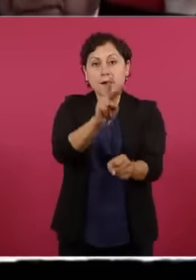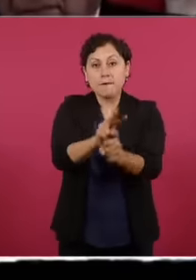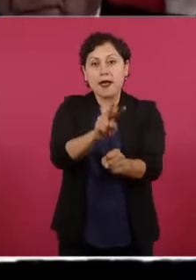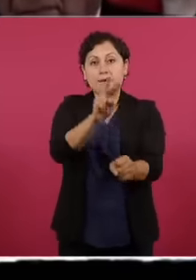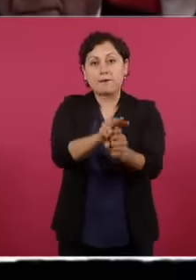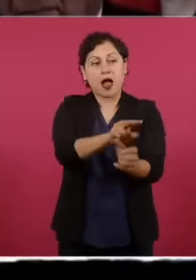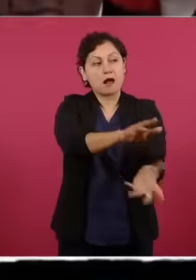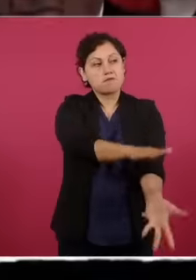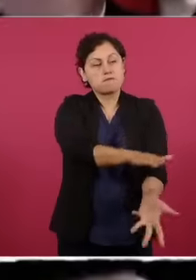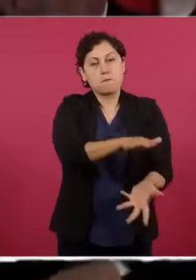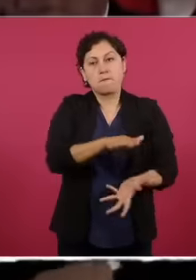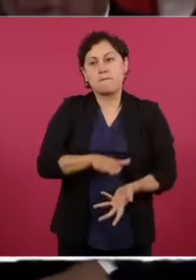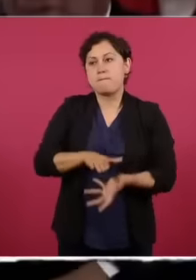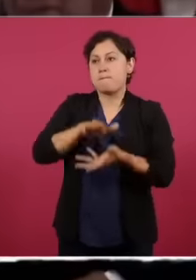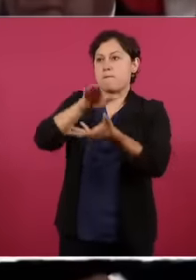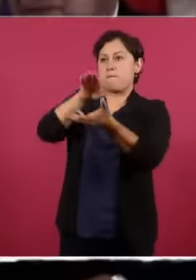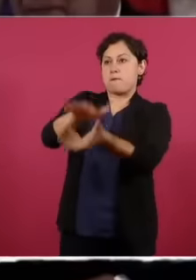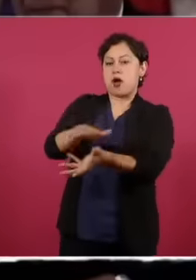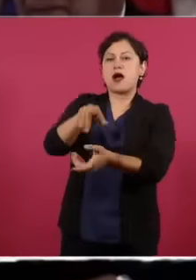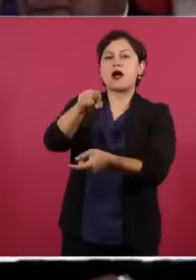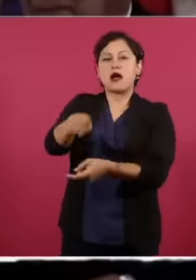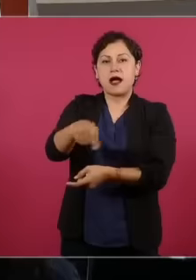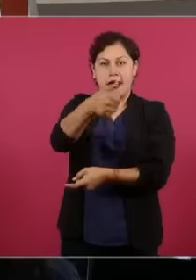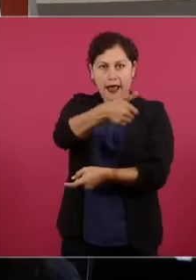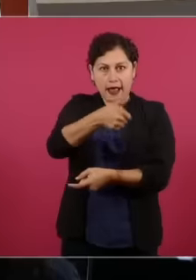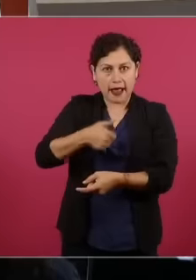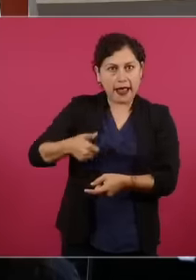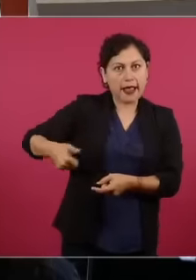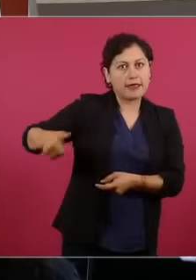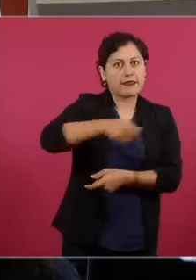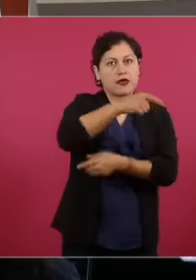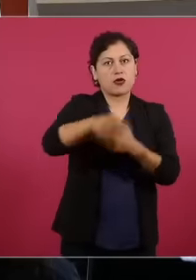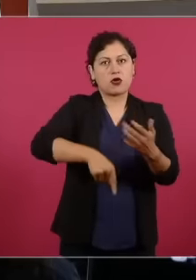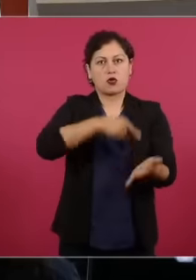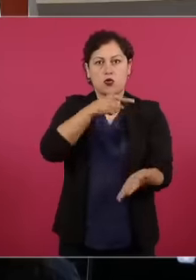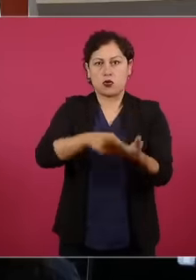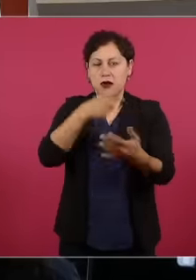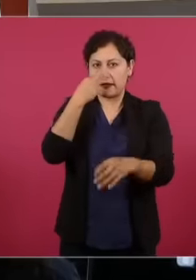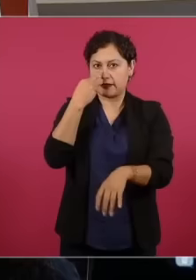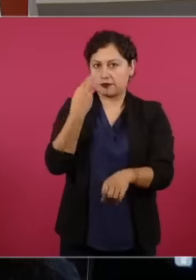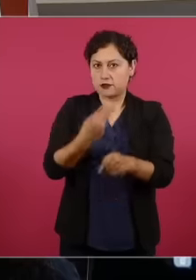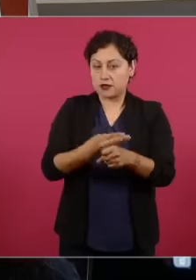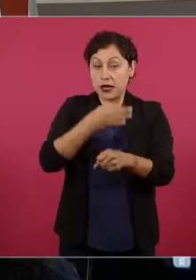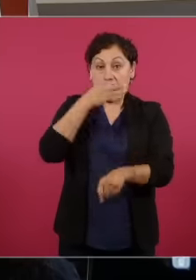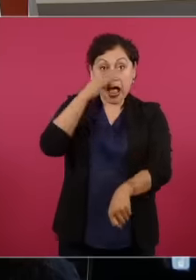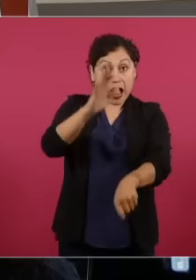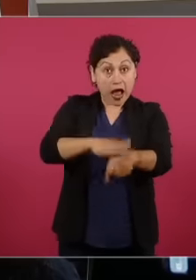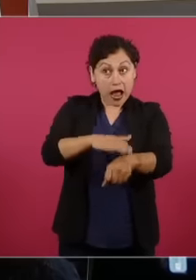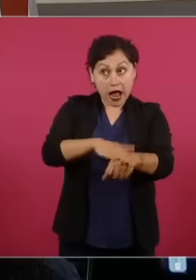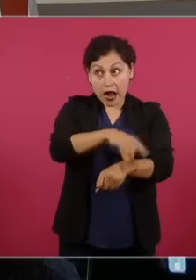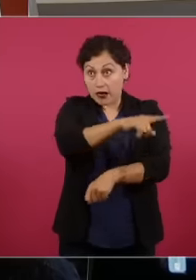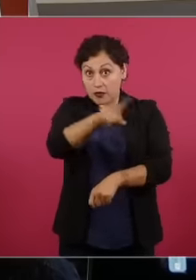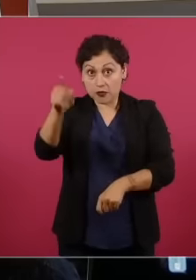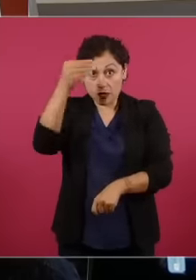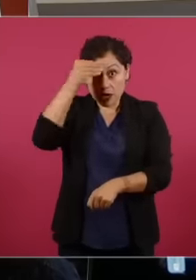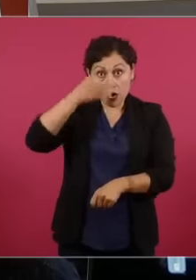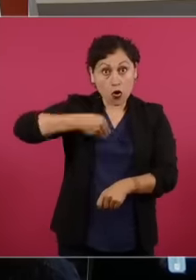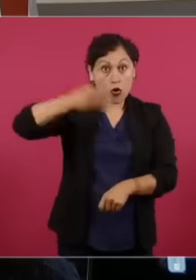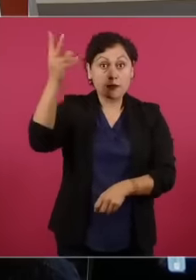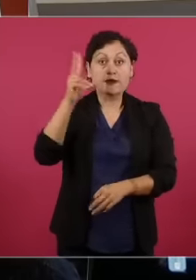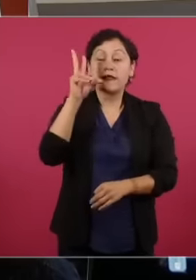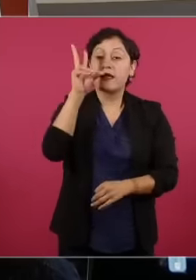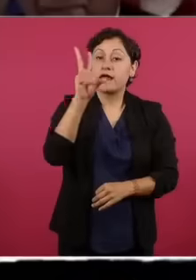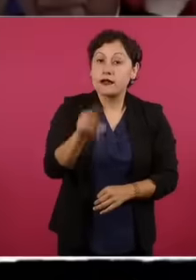se entreguen en el comité distrital que no se nos olvide estamos compitiendo